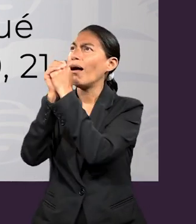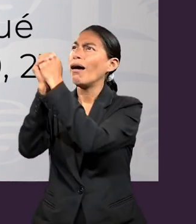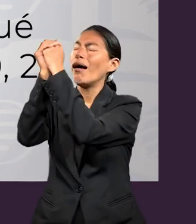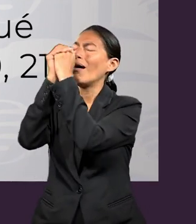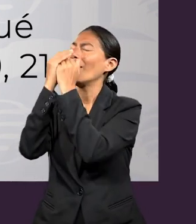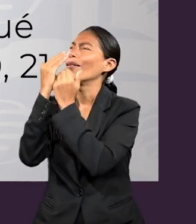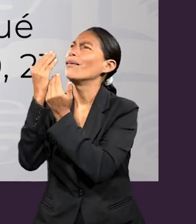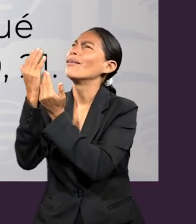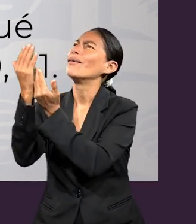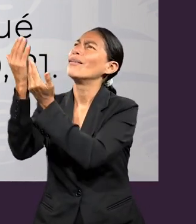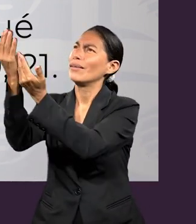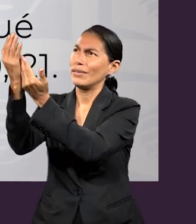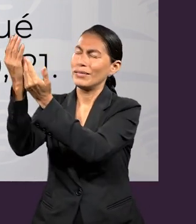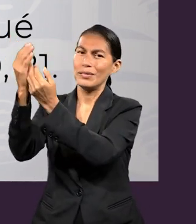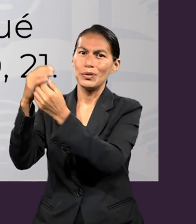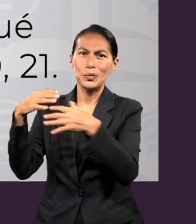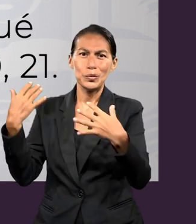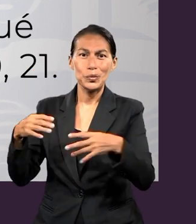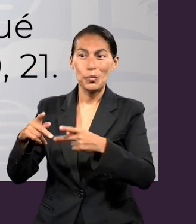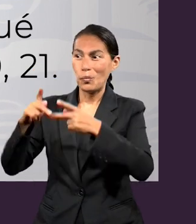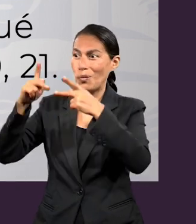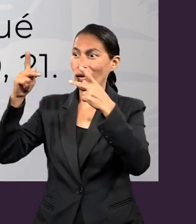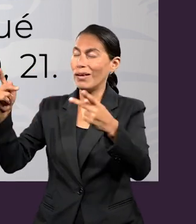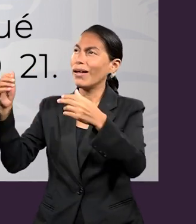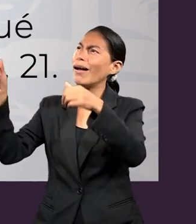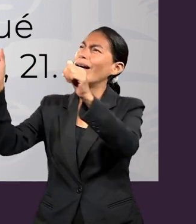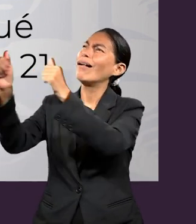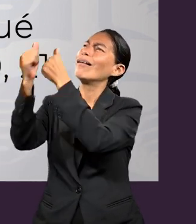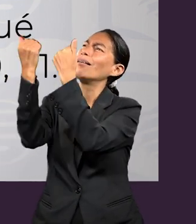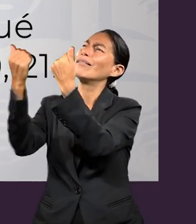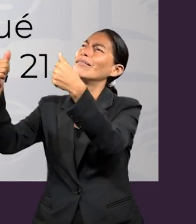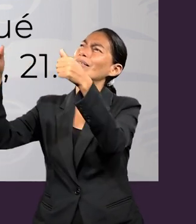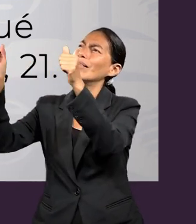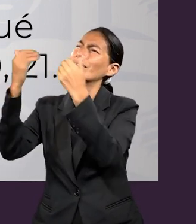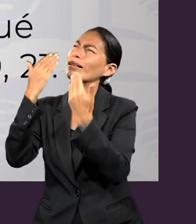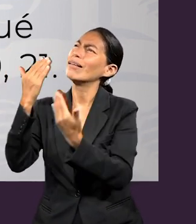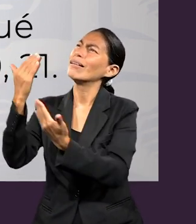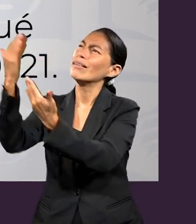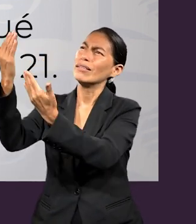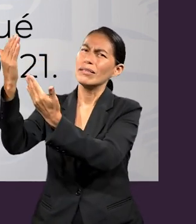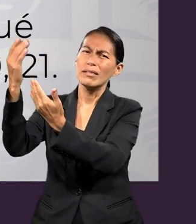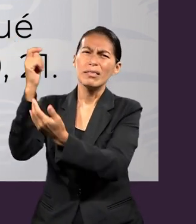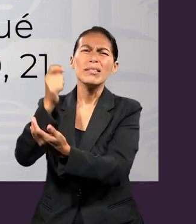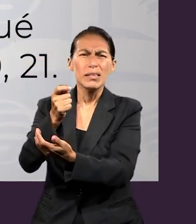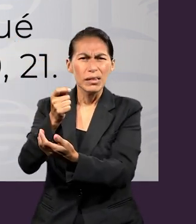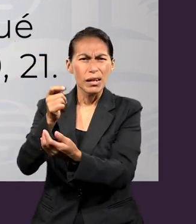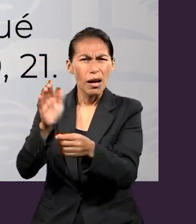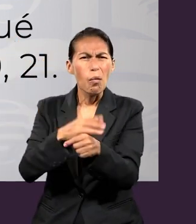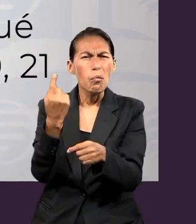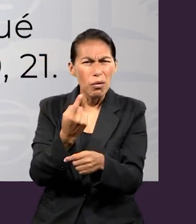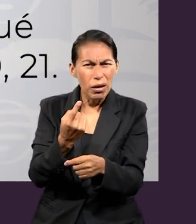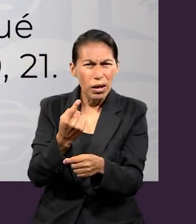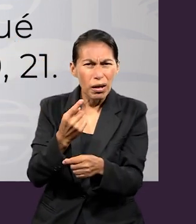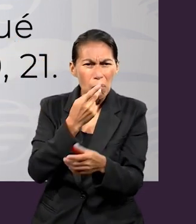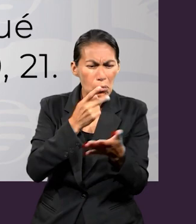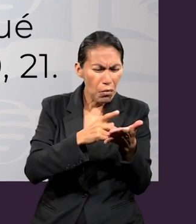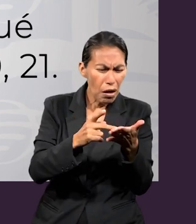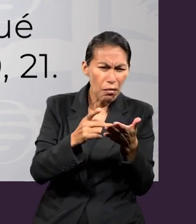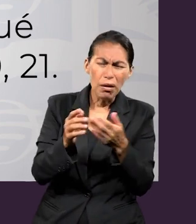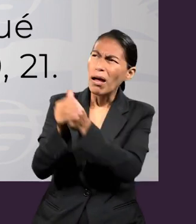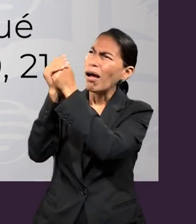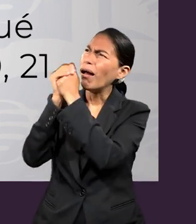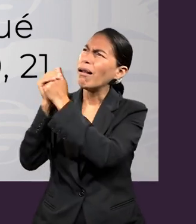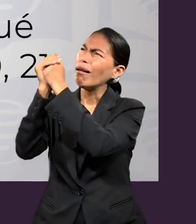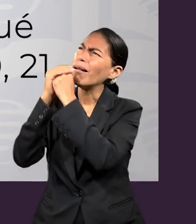y poética de la alabanza a Dios. ¿Por qué Pablo alaba a Dios en Efesios capítulo 3,